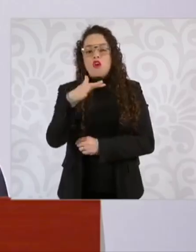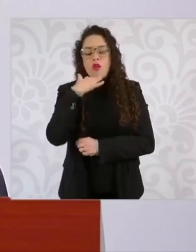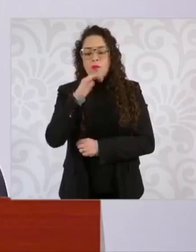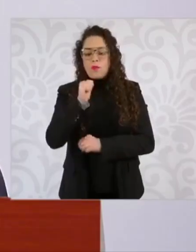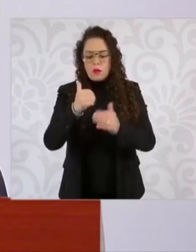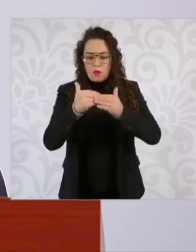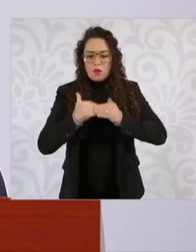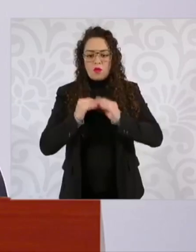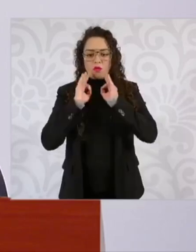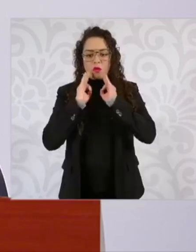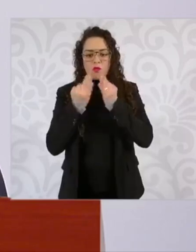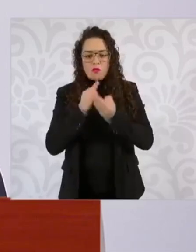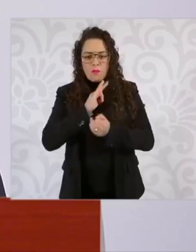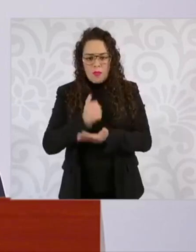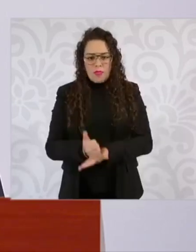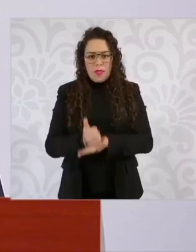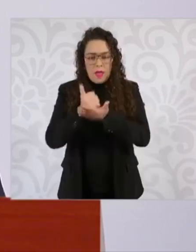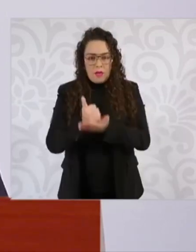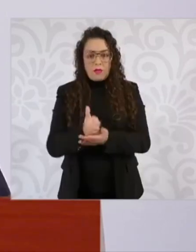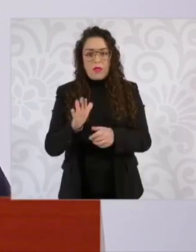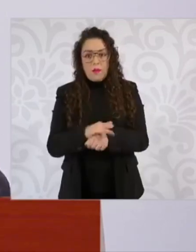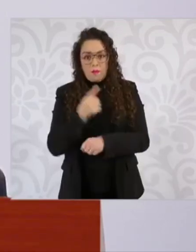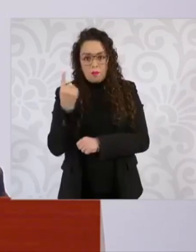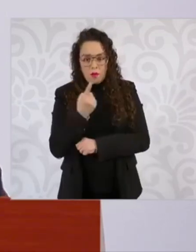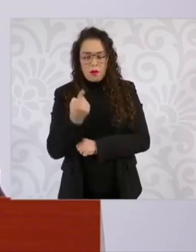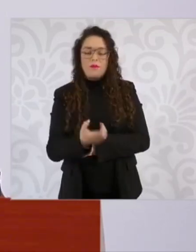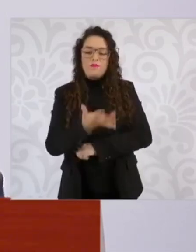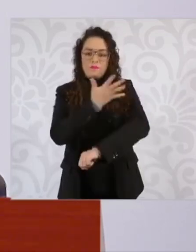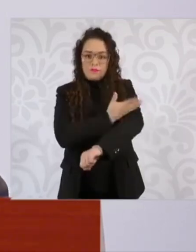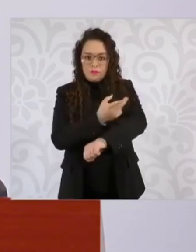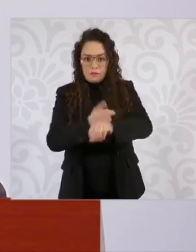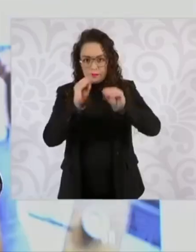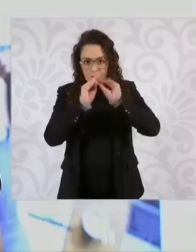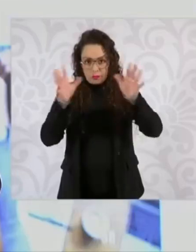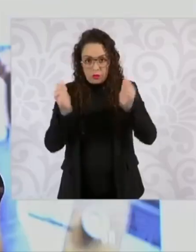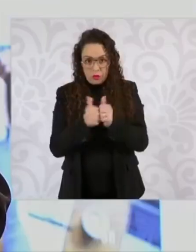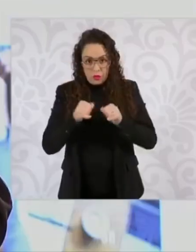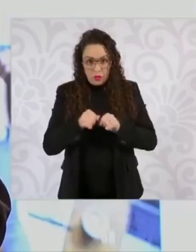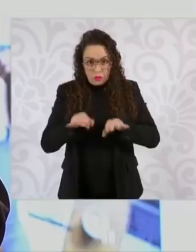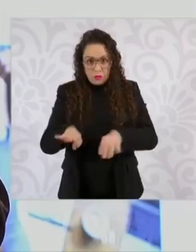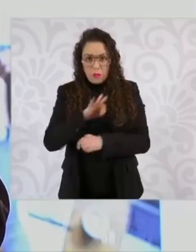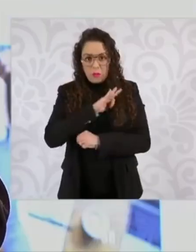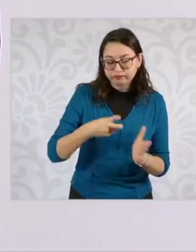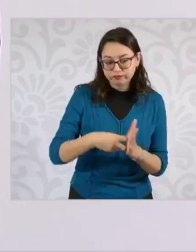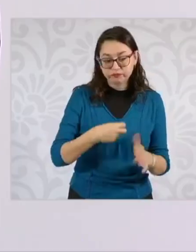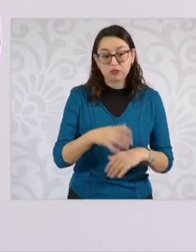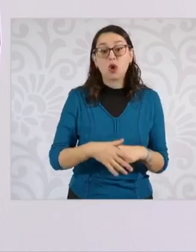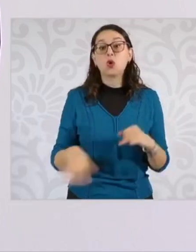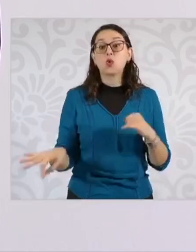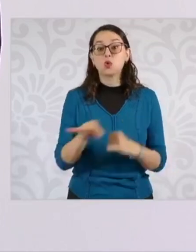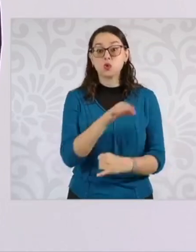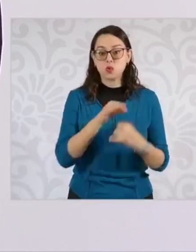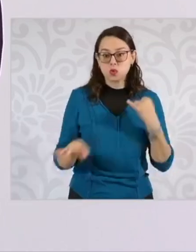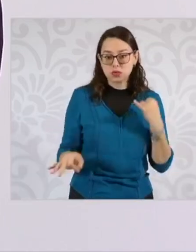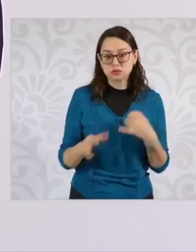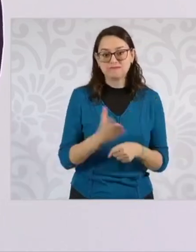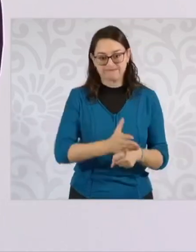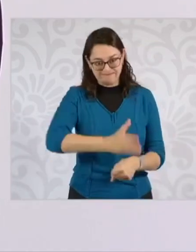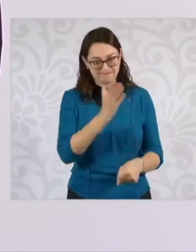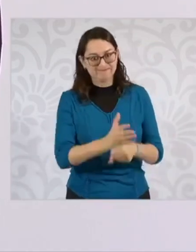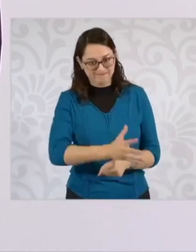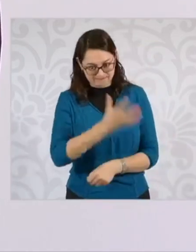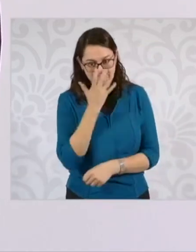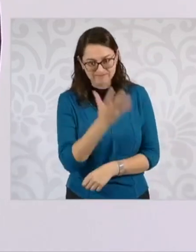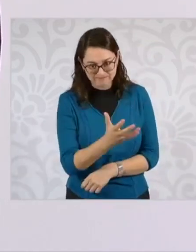transparencia en la información, una mejor rendición de cuentas y una mayor confianza de la sociedad. Por otra parte, la funcionaria de la